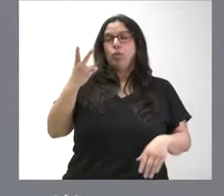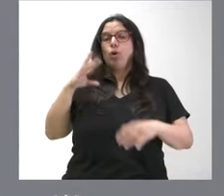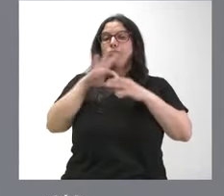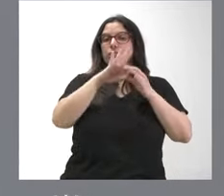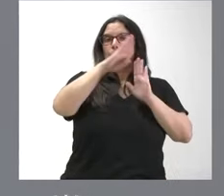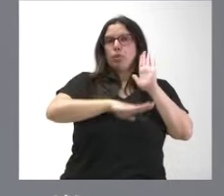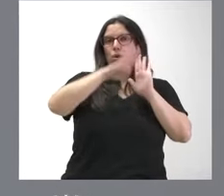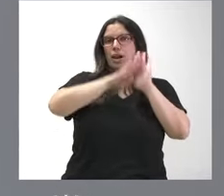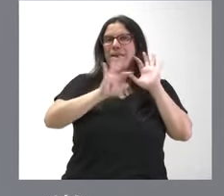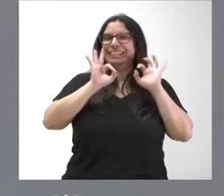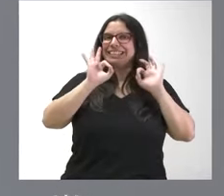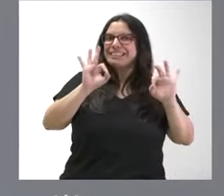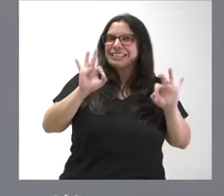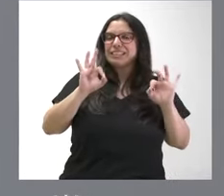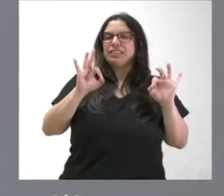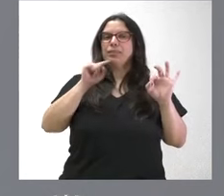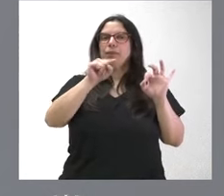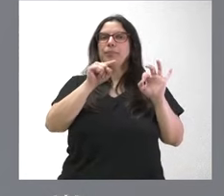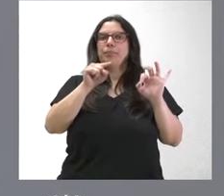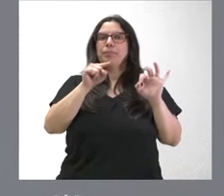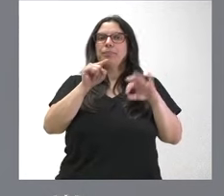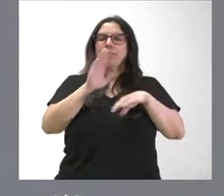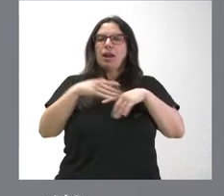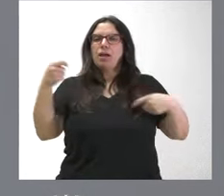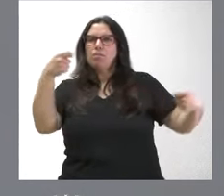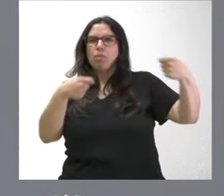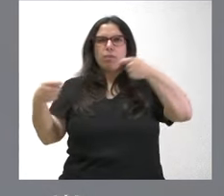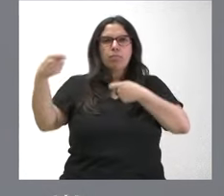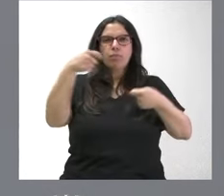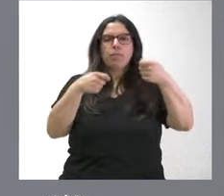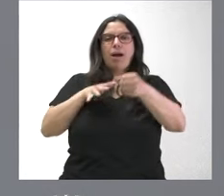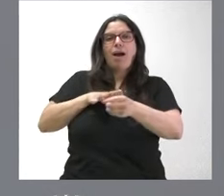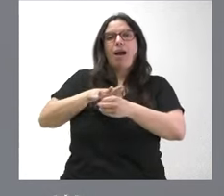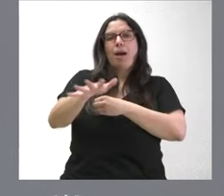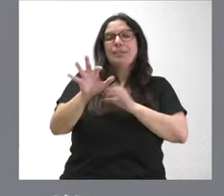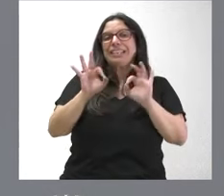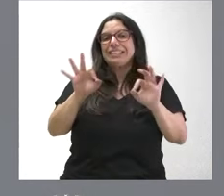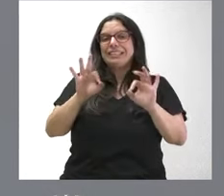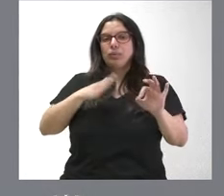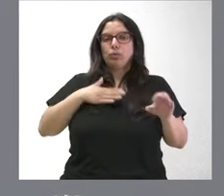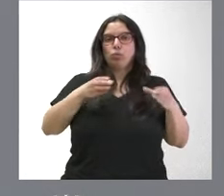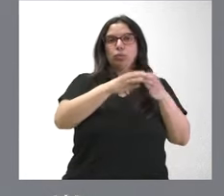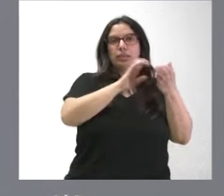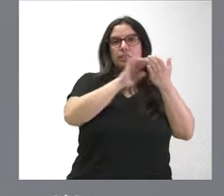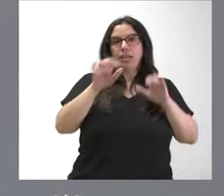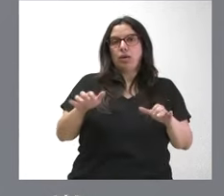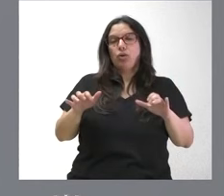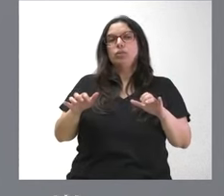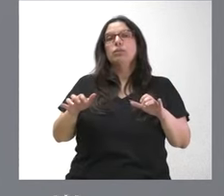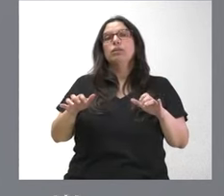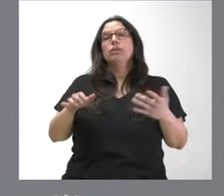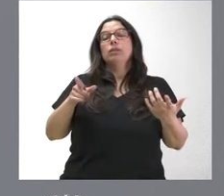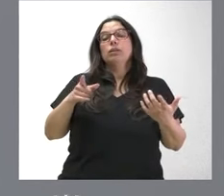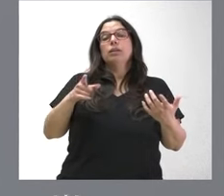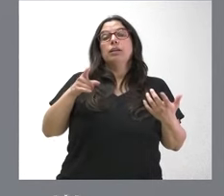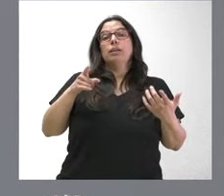específico de aportaciones en el ámbito concreto de la Junta de Castilla y León en esta conexión. Esos 28 millones